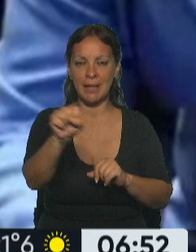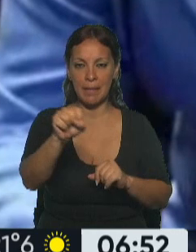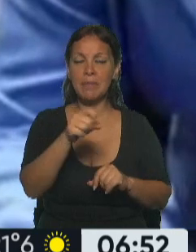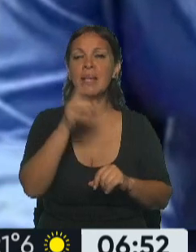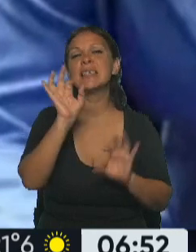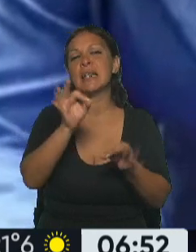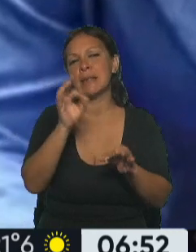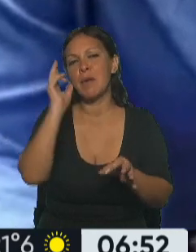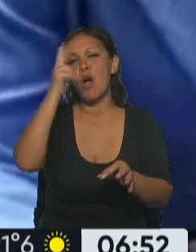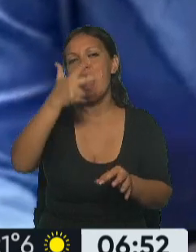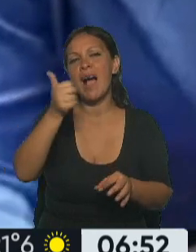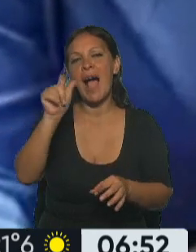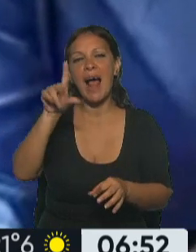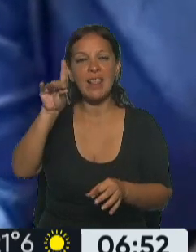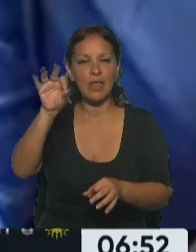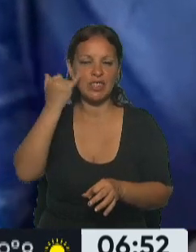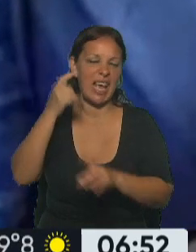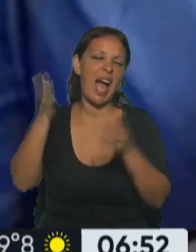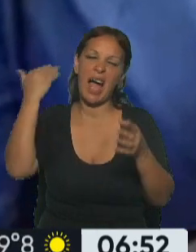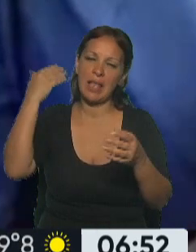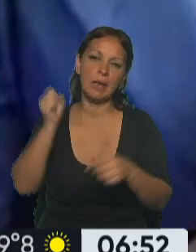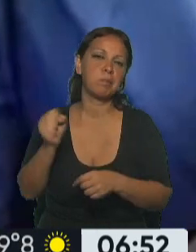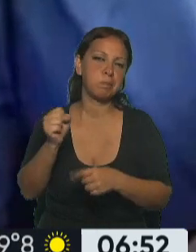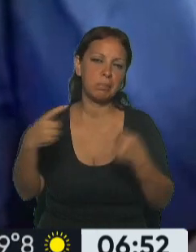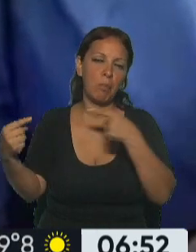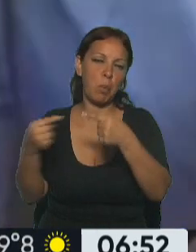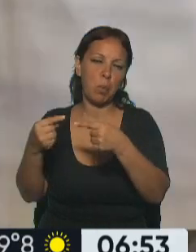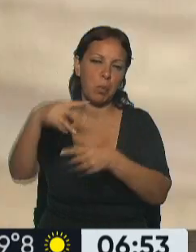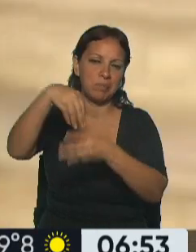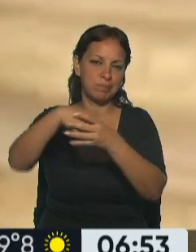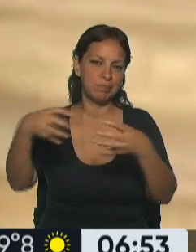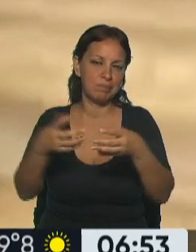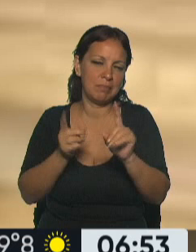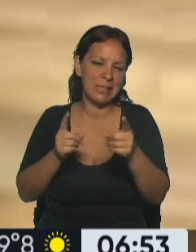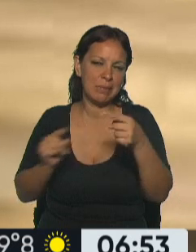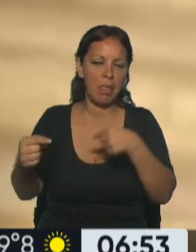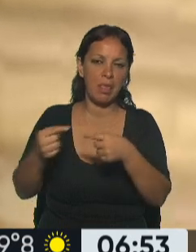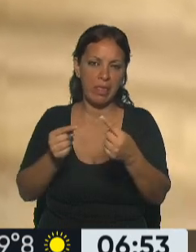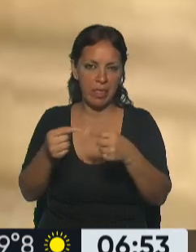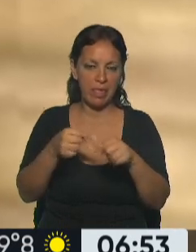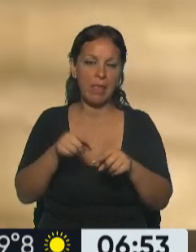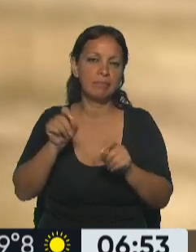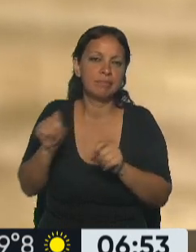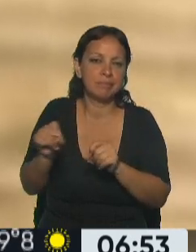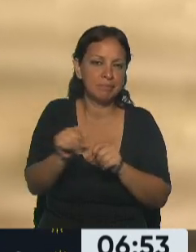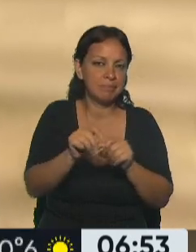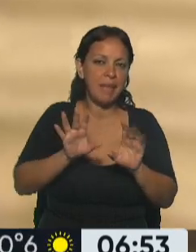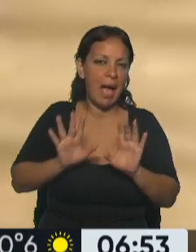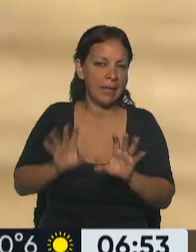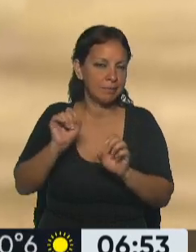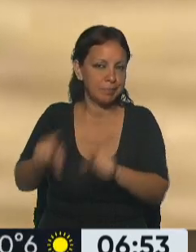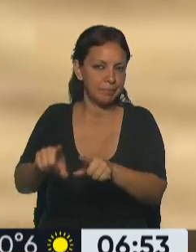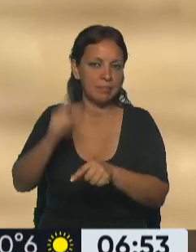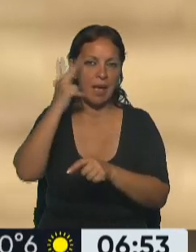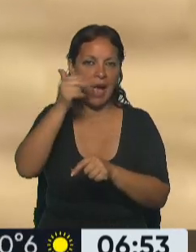tenido inconvenientes internos dentro de su provincia, con sus espacios políticos,